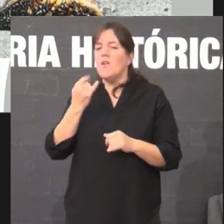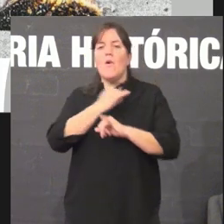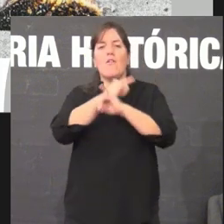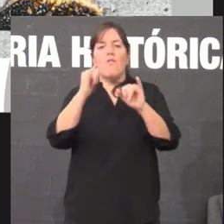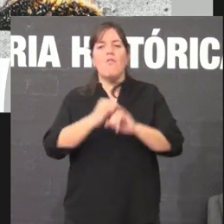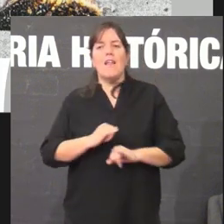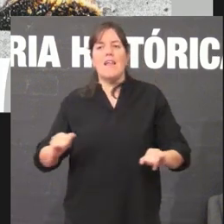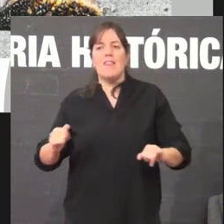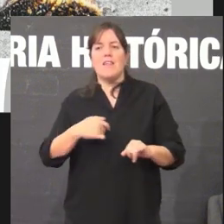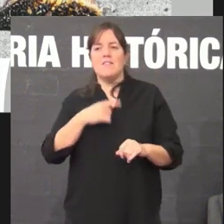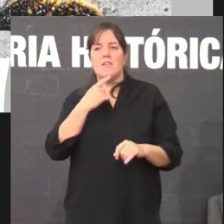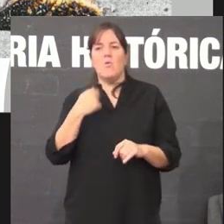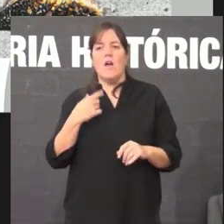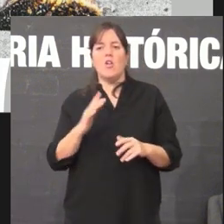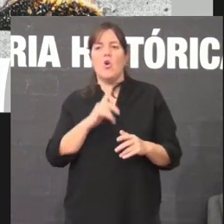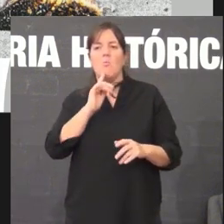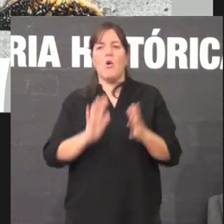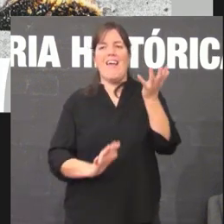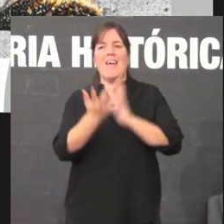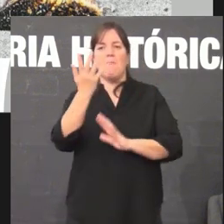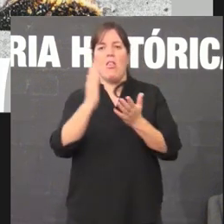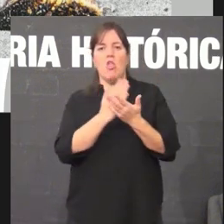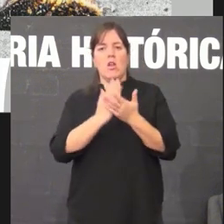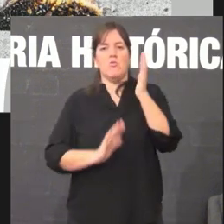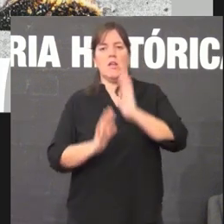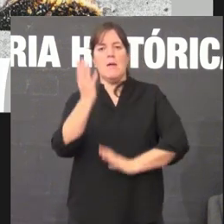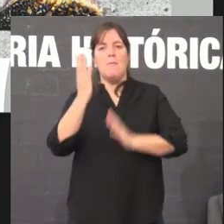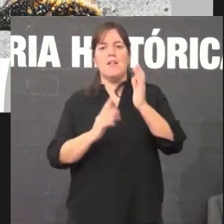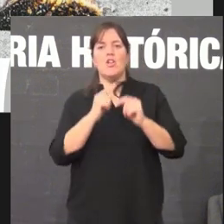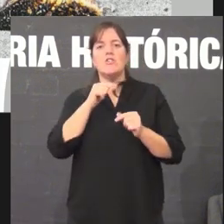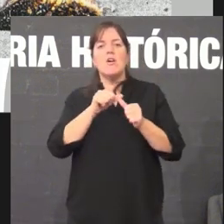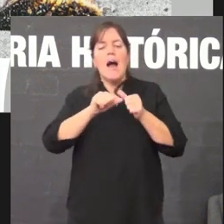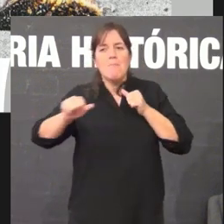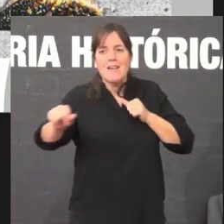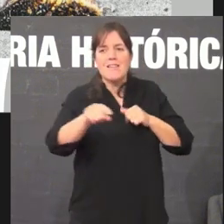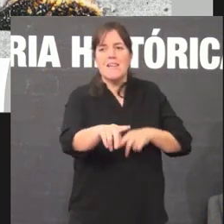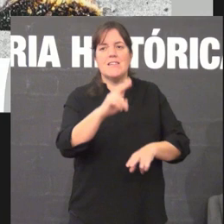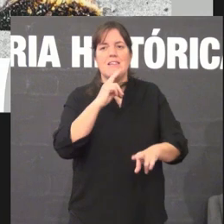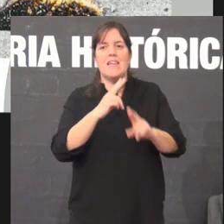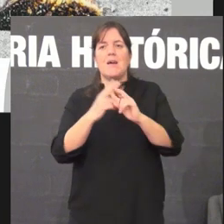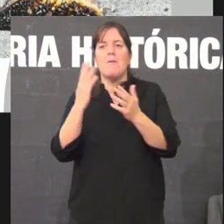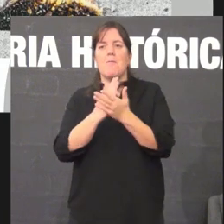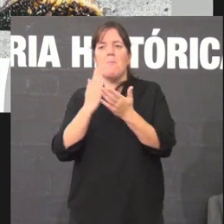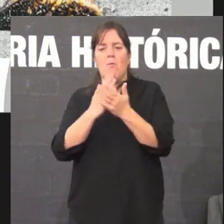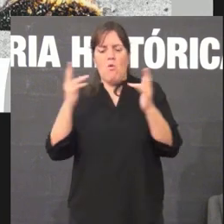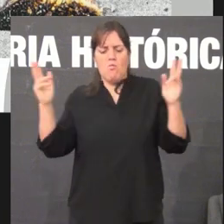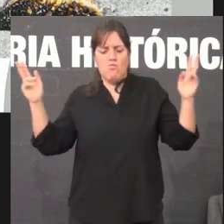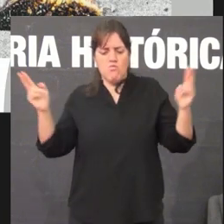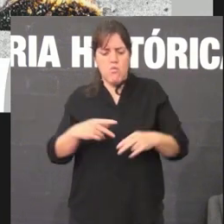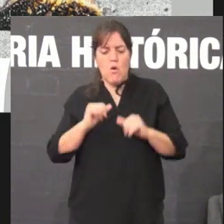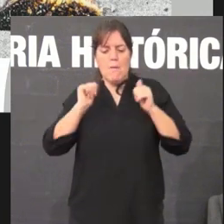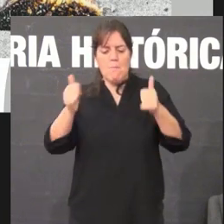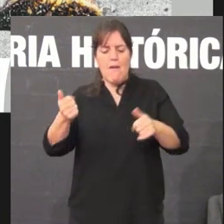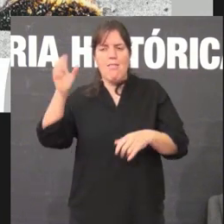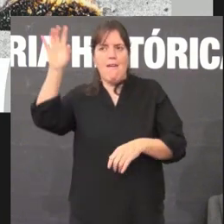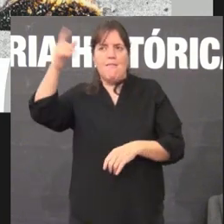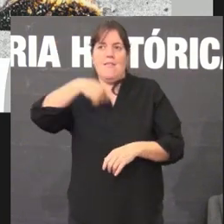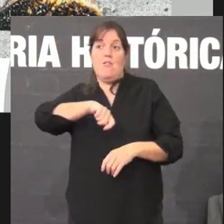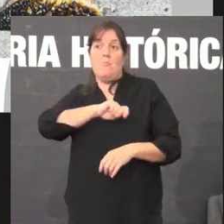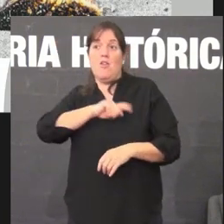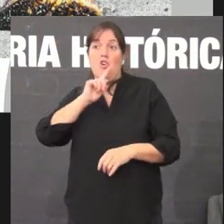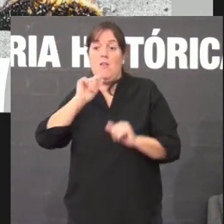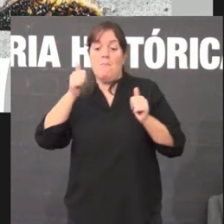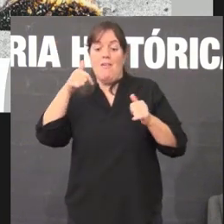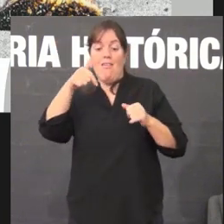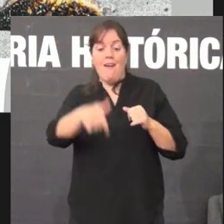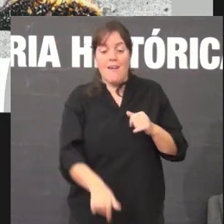queimando libros. É o inicio do chamado bibliocausto que se produce no Estado Español e comeza aquí. temos esta